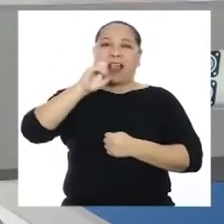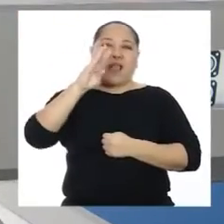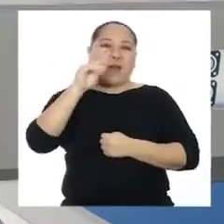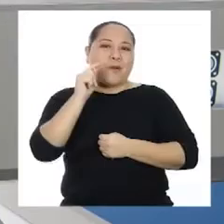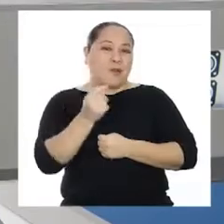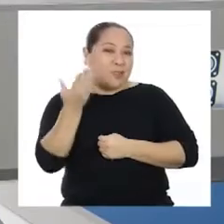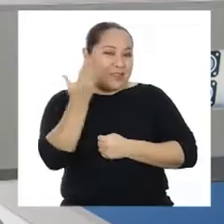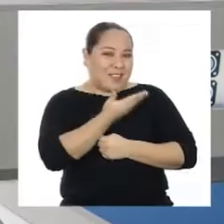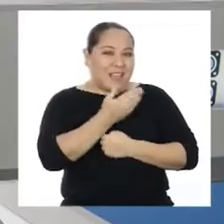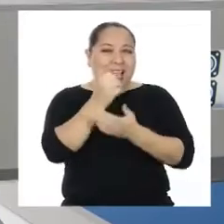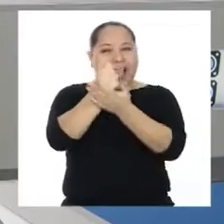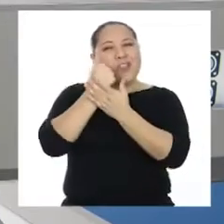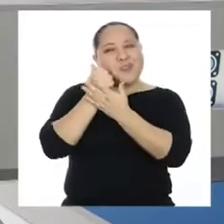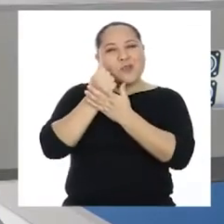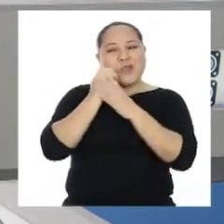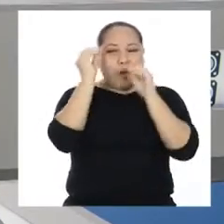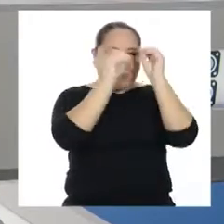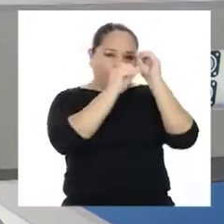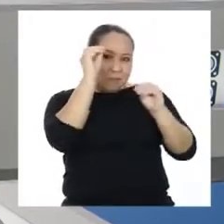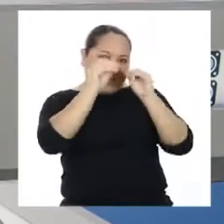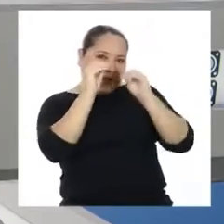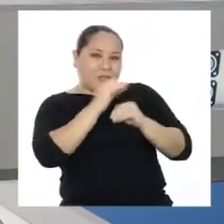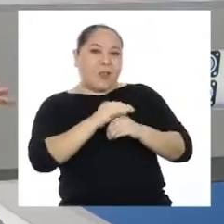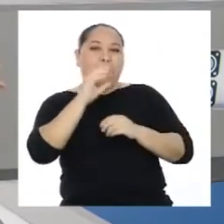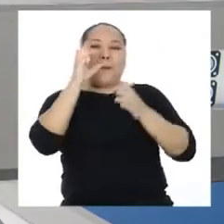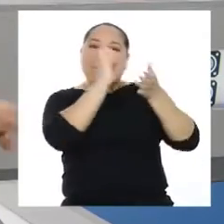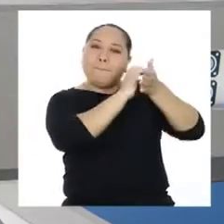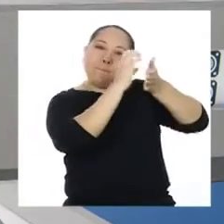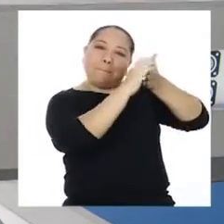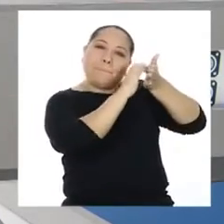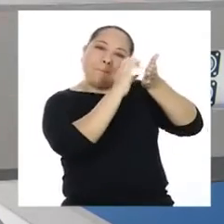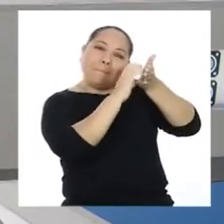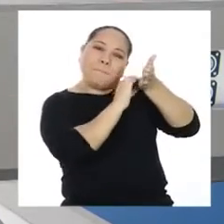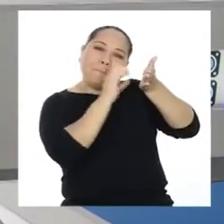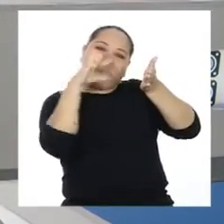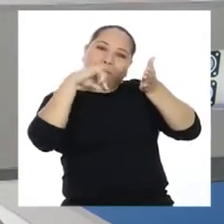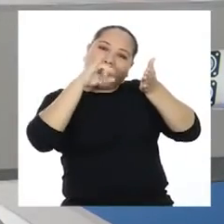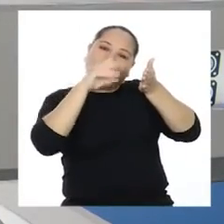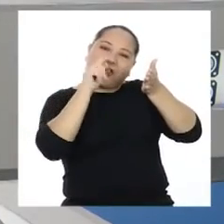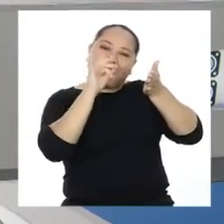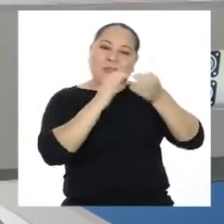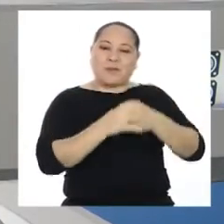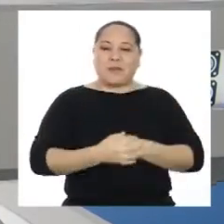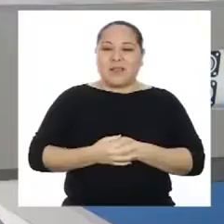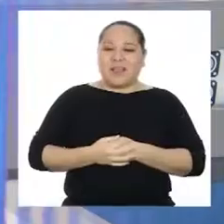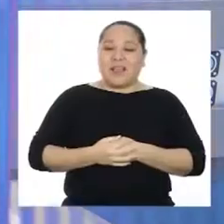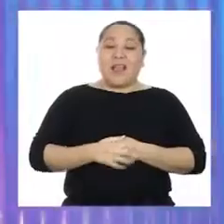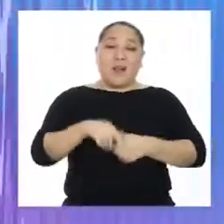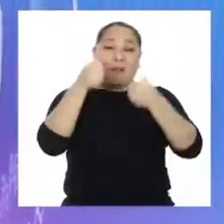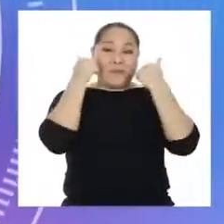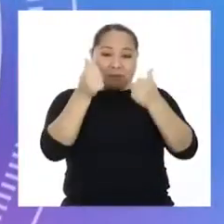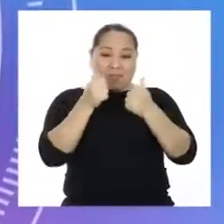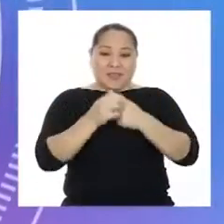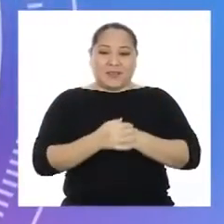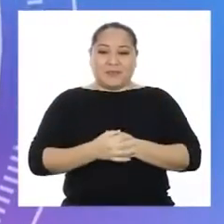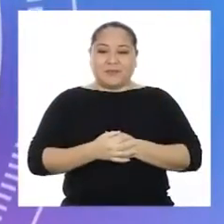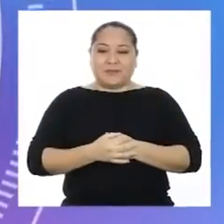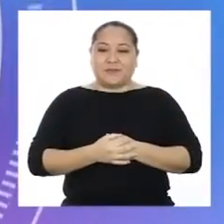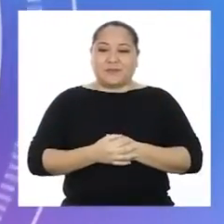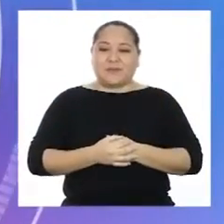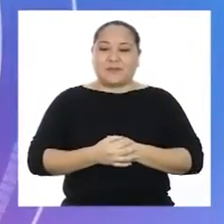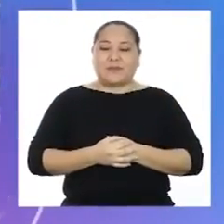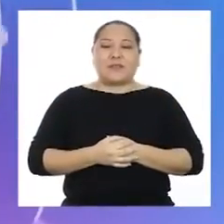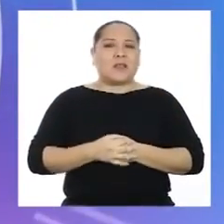Macabot! ¡Ayúdanos a elaborar un pictograma! ¡Bien!